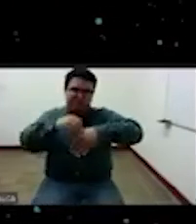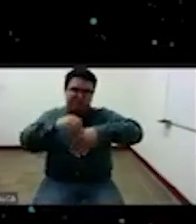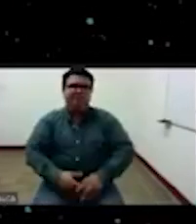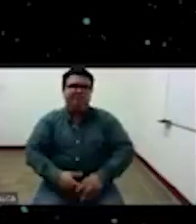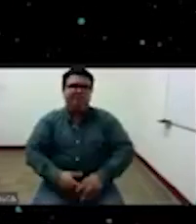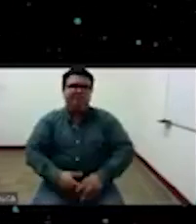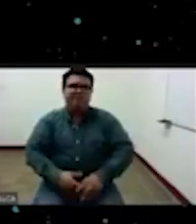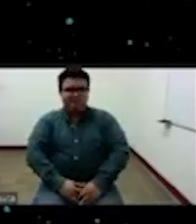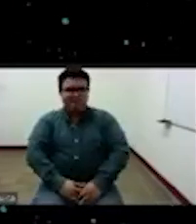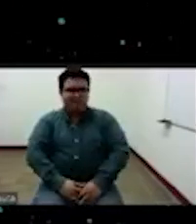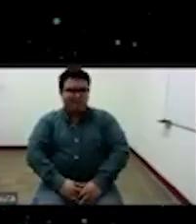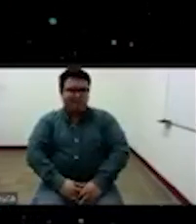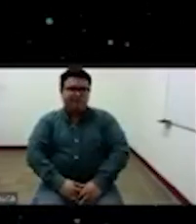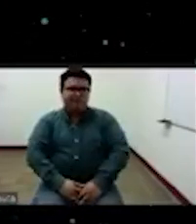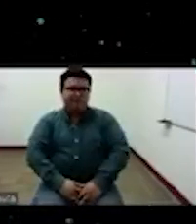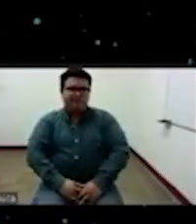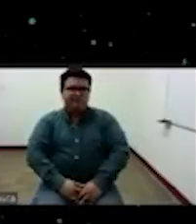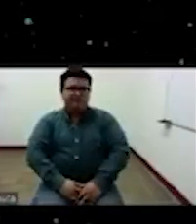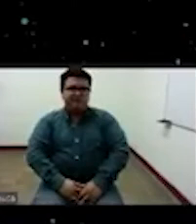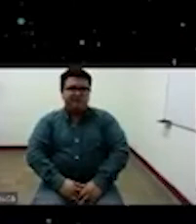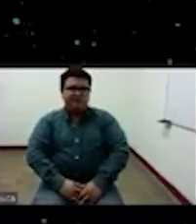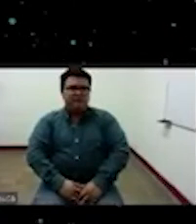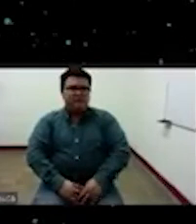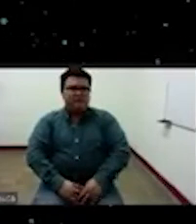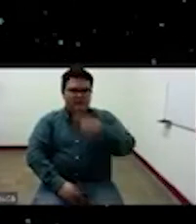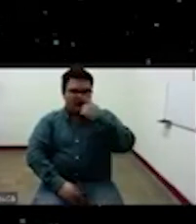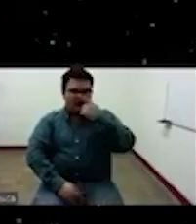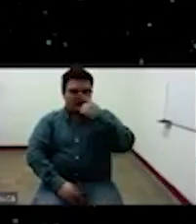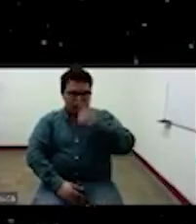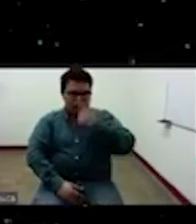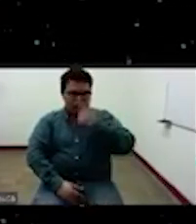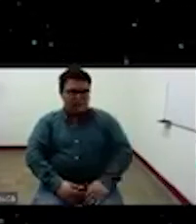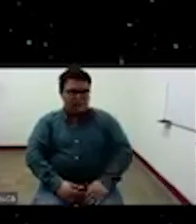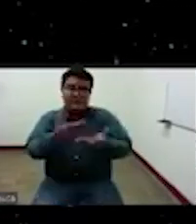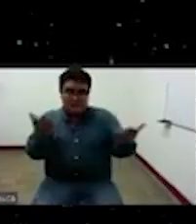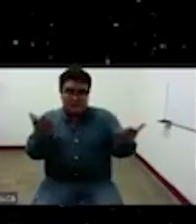a ver aquí aquí en este punto